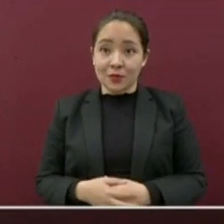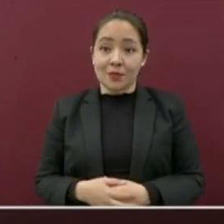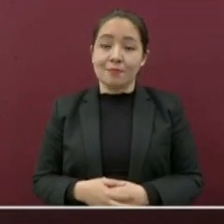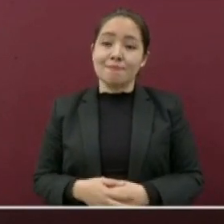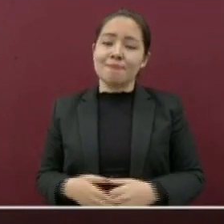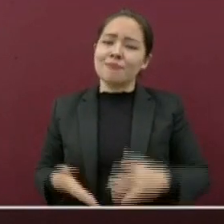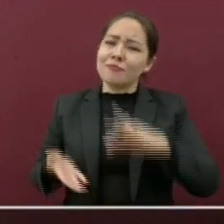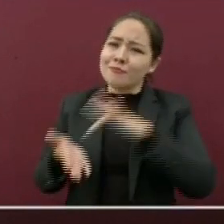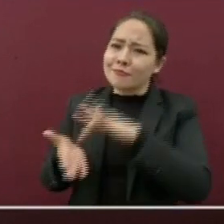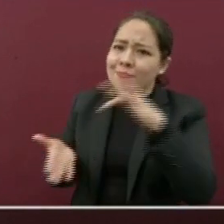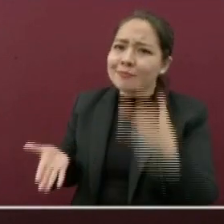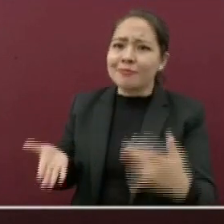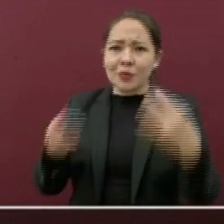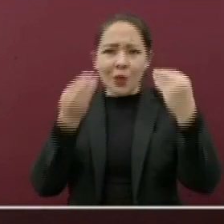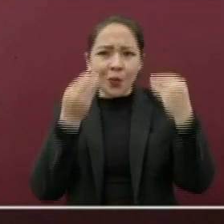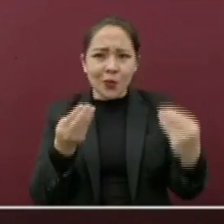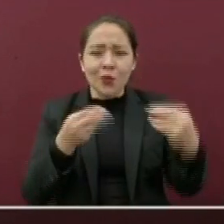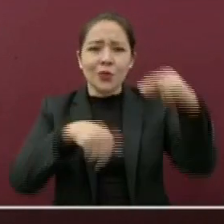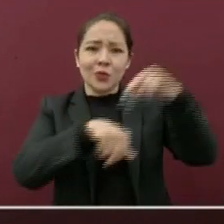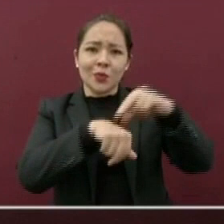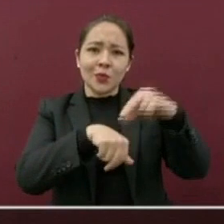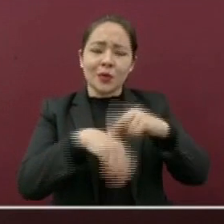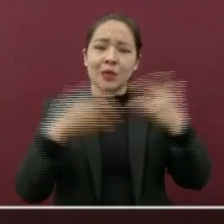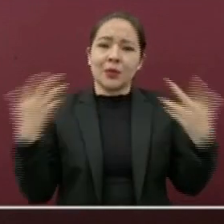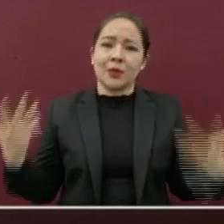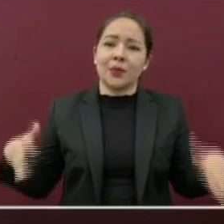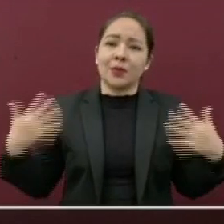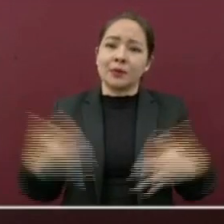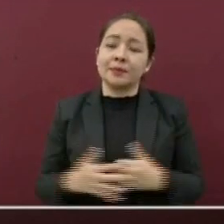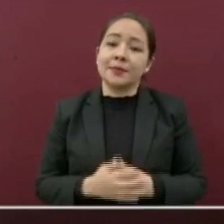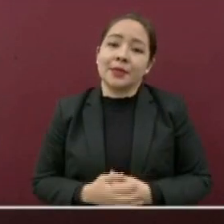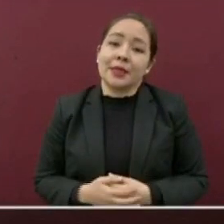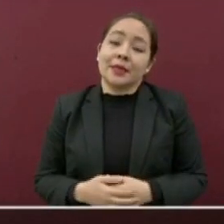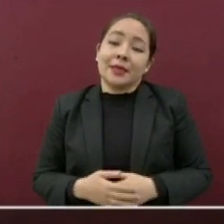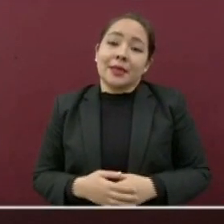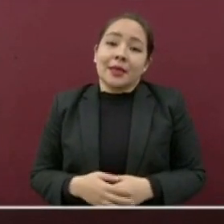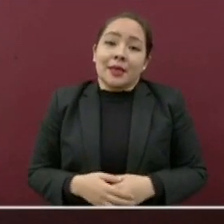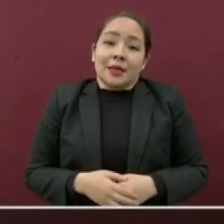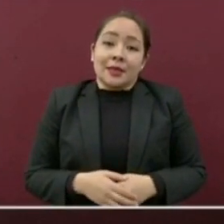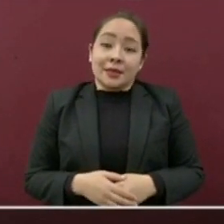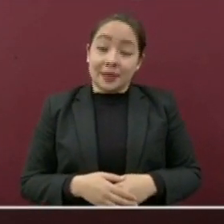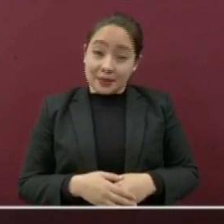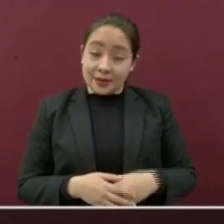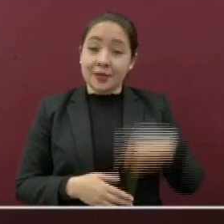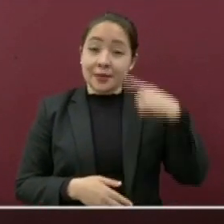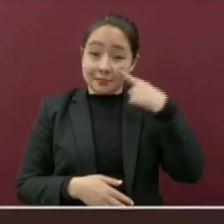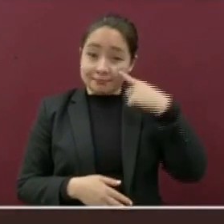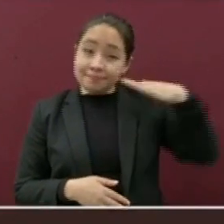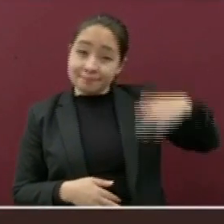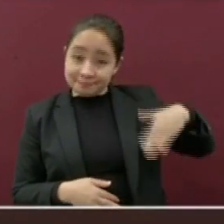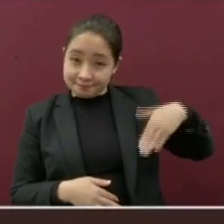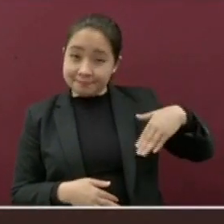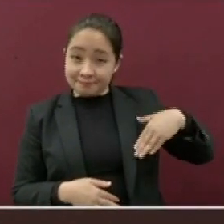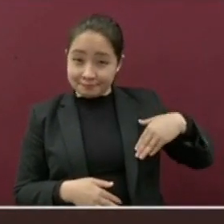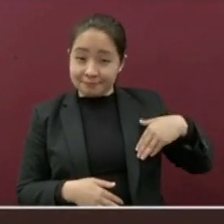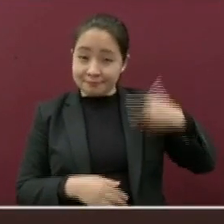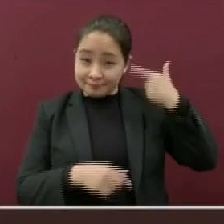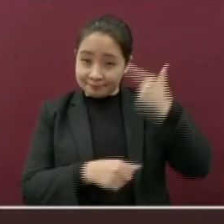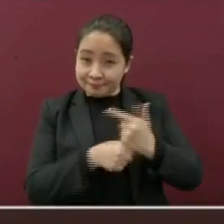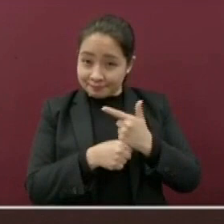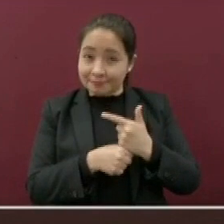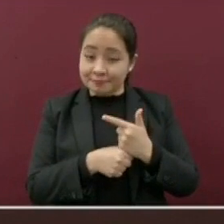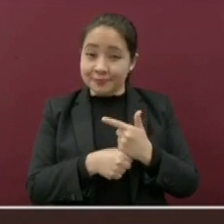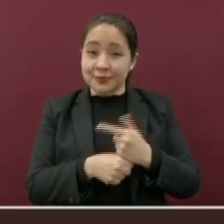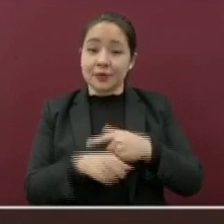Muchísimas gracias, doctoras. Familia Veracruzana, acaban de escuchar el dato. Son